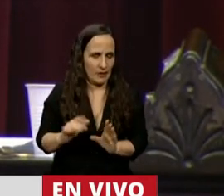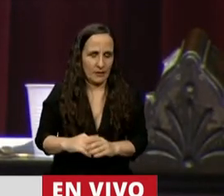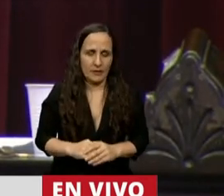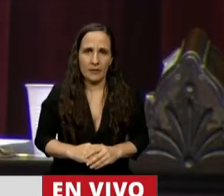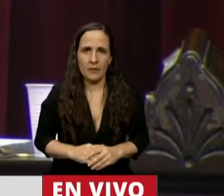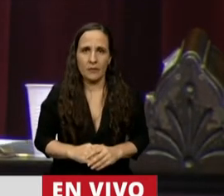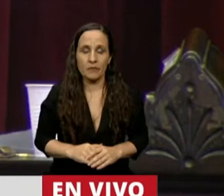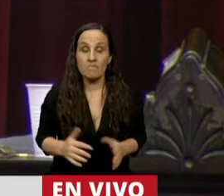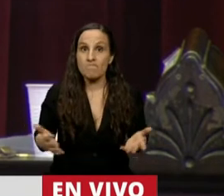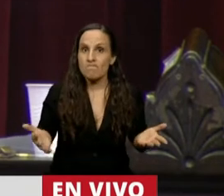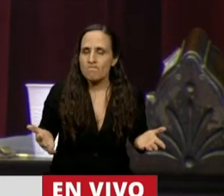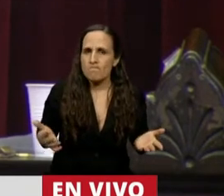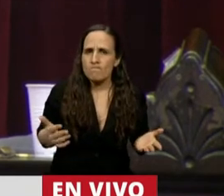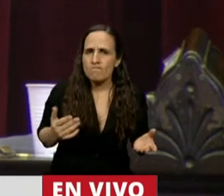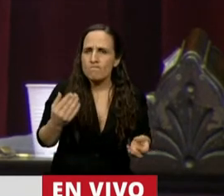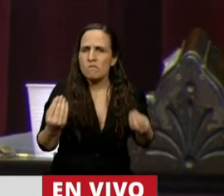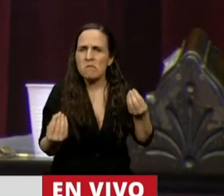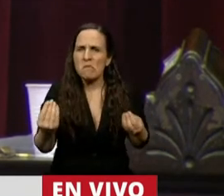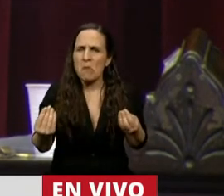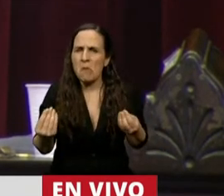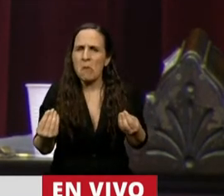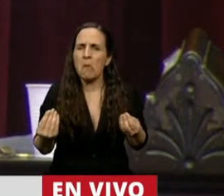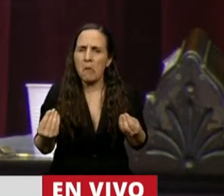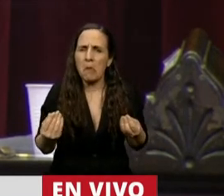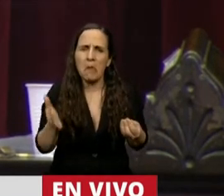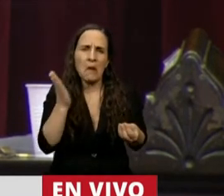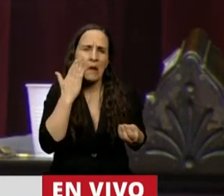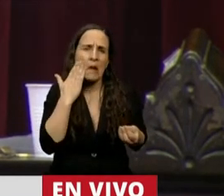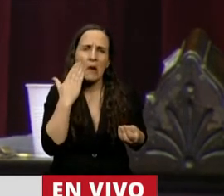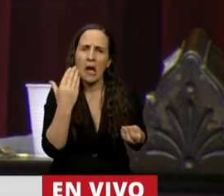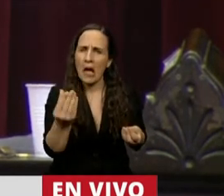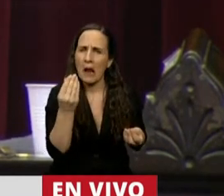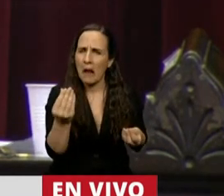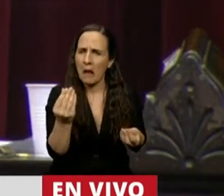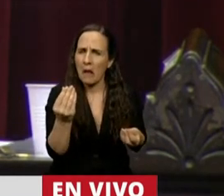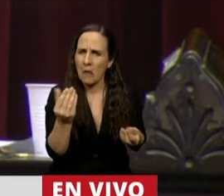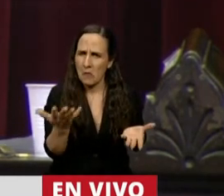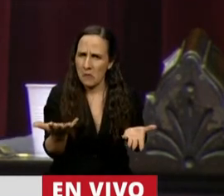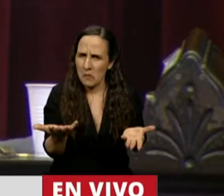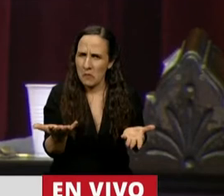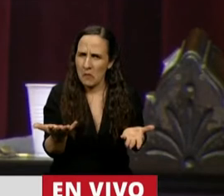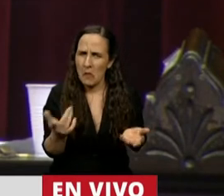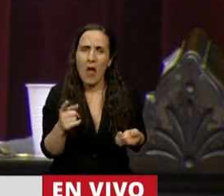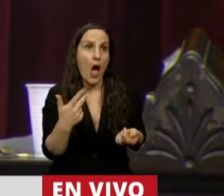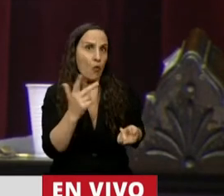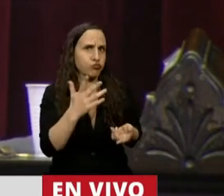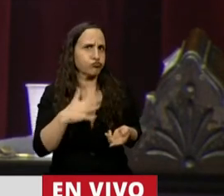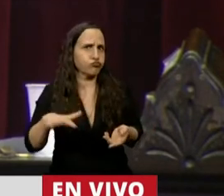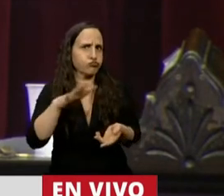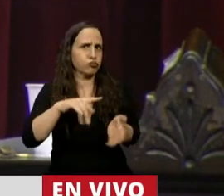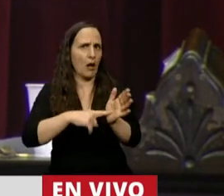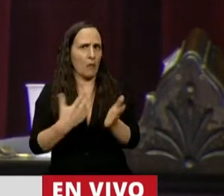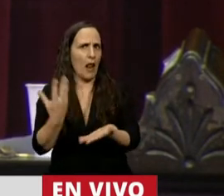No encuentro justificación posible para tamaña caradurez en términos políticos. Decir que representan los